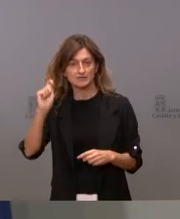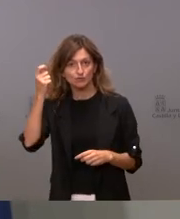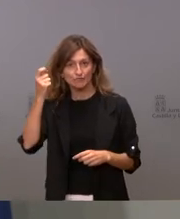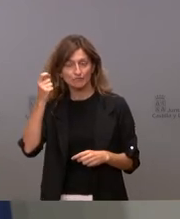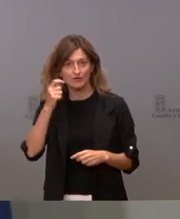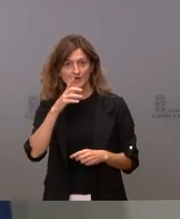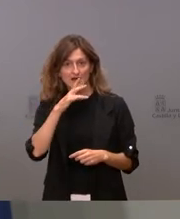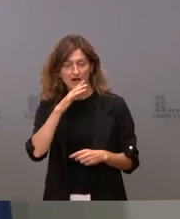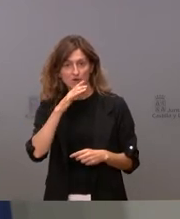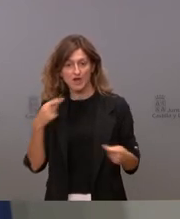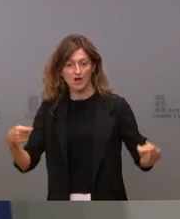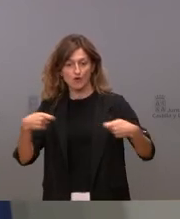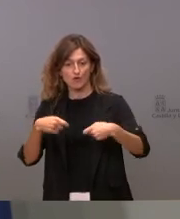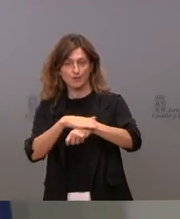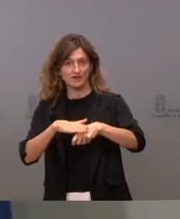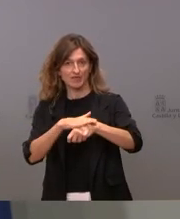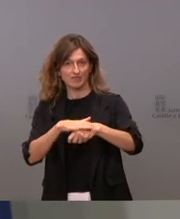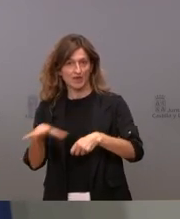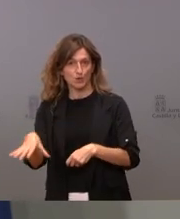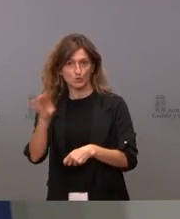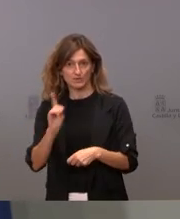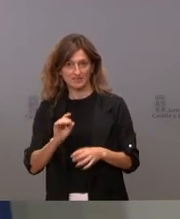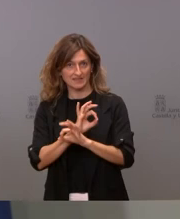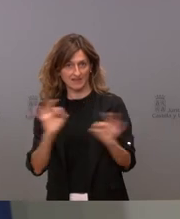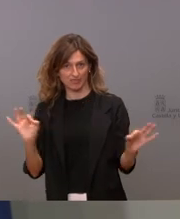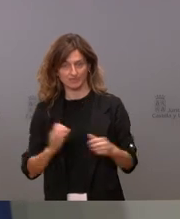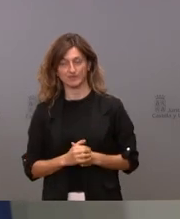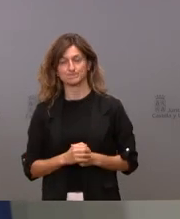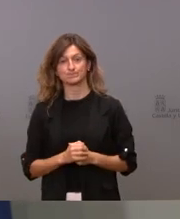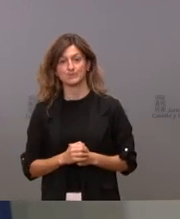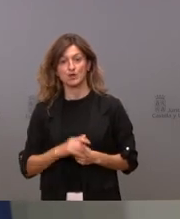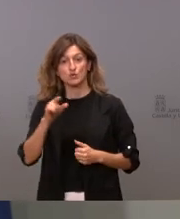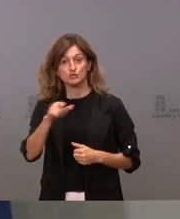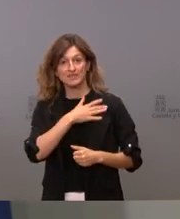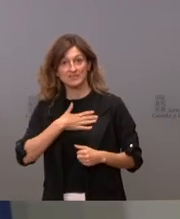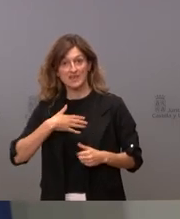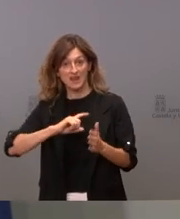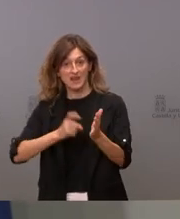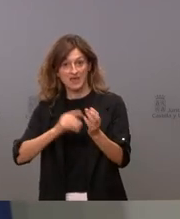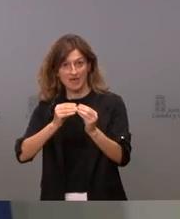se ha llamado la cogobernanza que nadie entiende pero mire si usted quiere legislar legisle